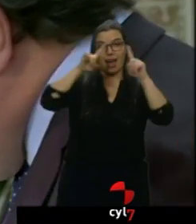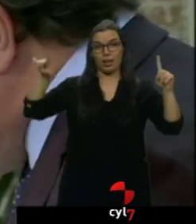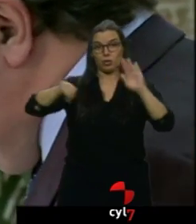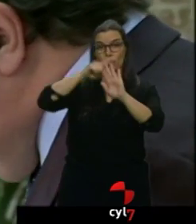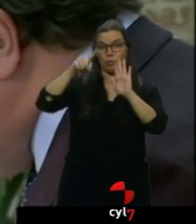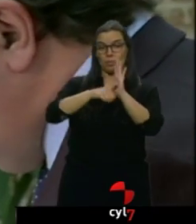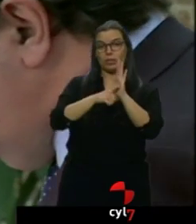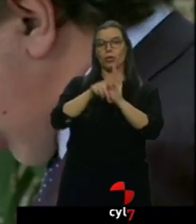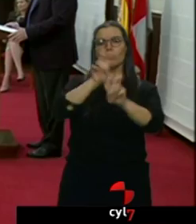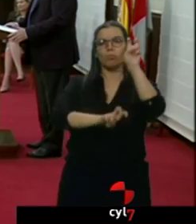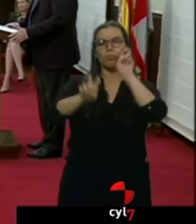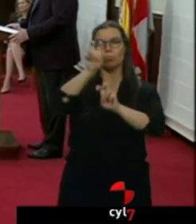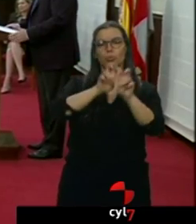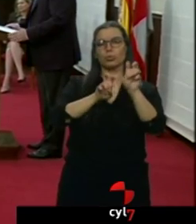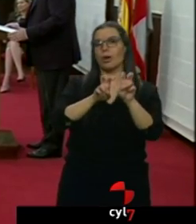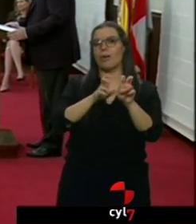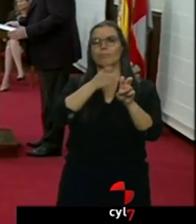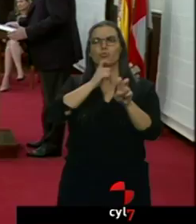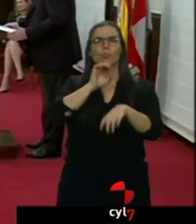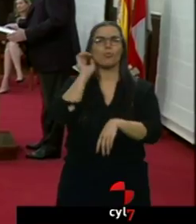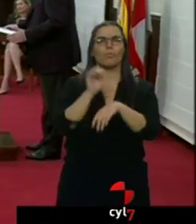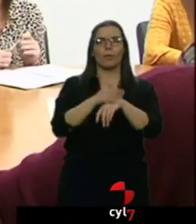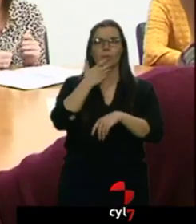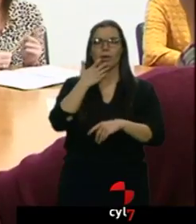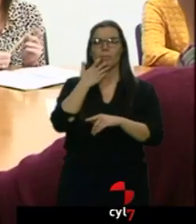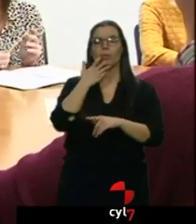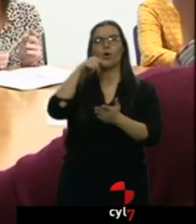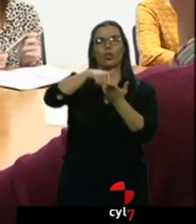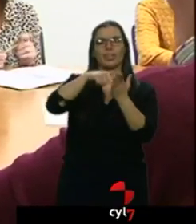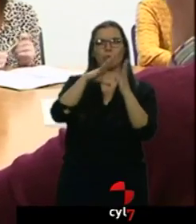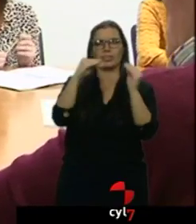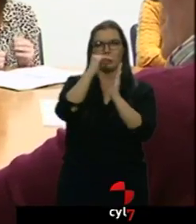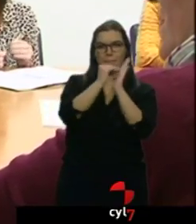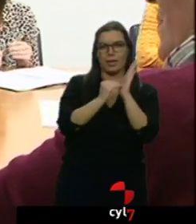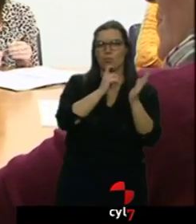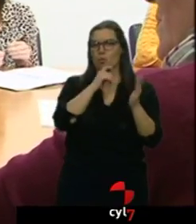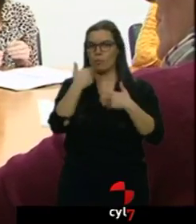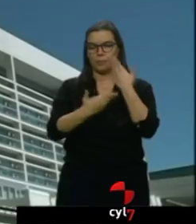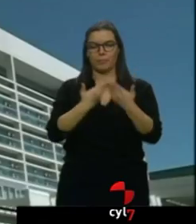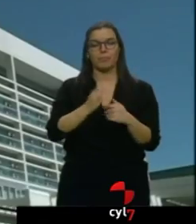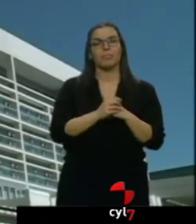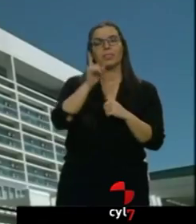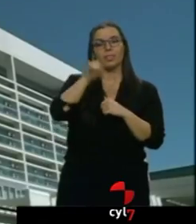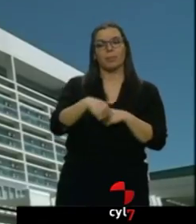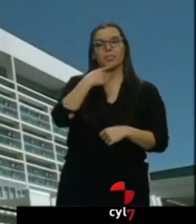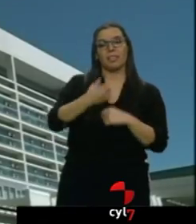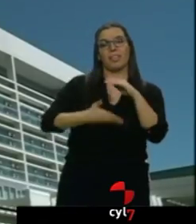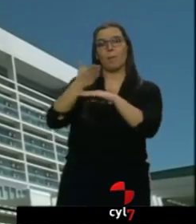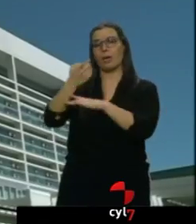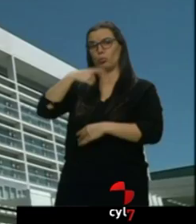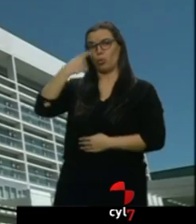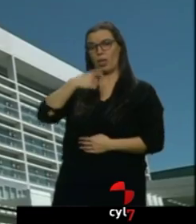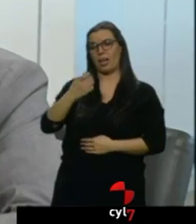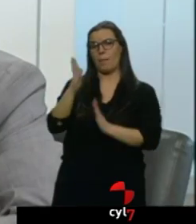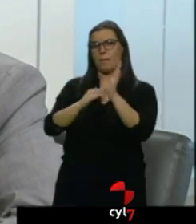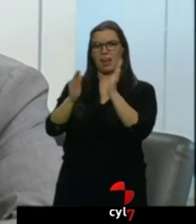sí busca alguna fórmula para cumplir, por ejemplo, con la bajada de tasas universitarias. Herrera también criticaba la visita de Tudanca a Valencia, insistiendo en que